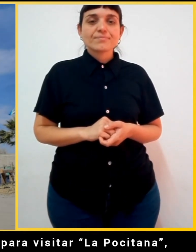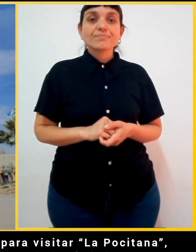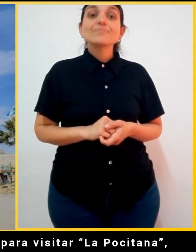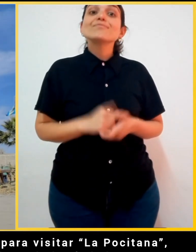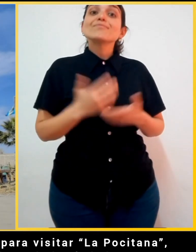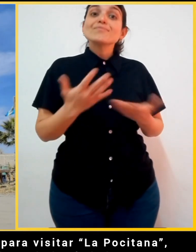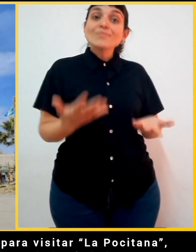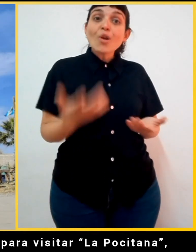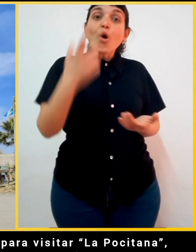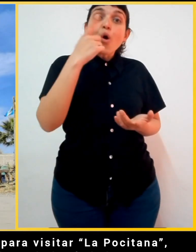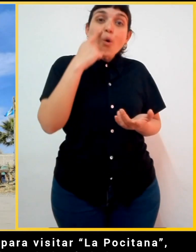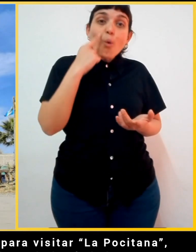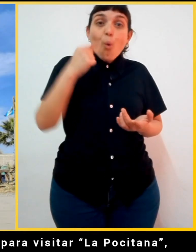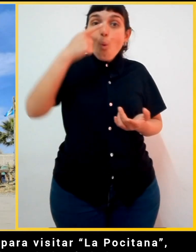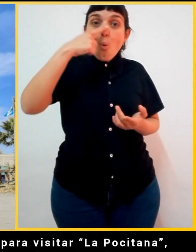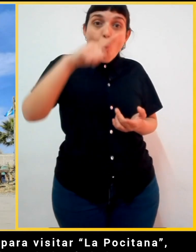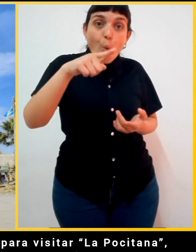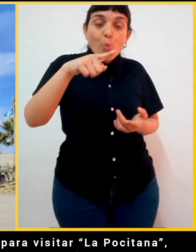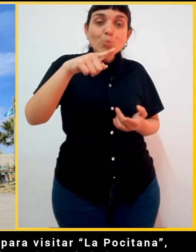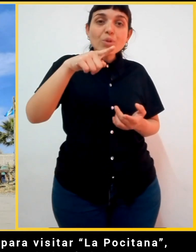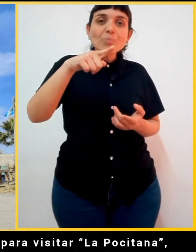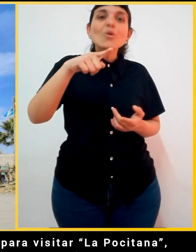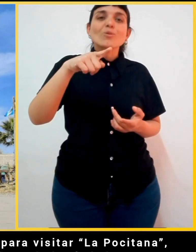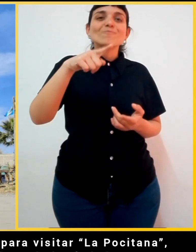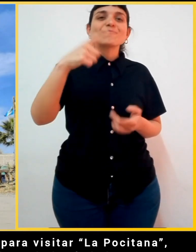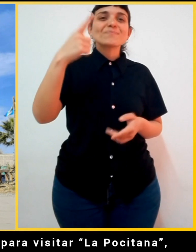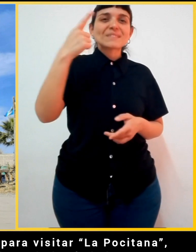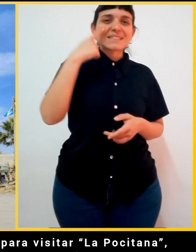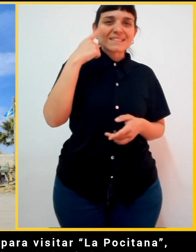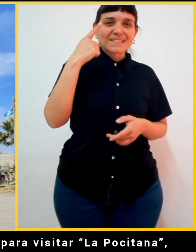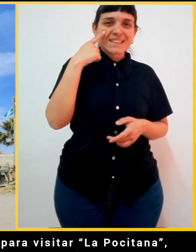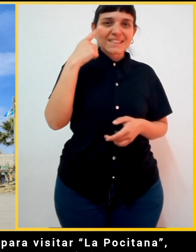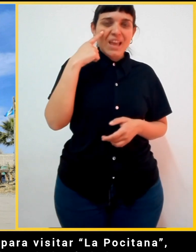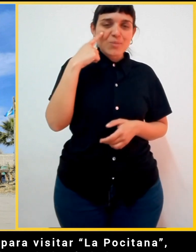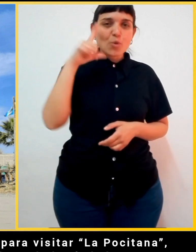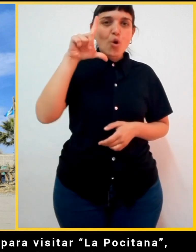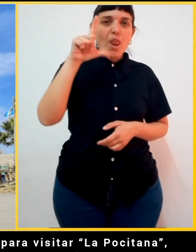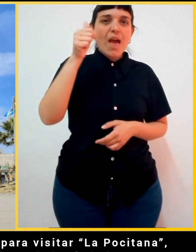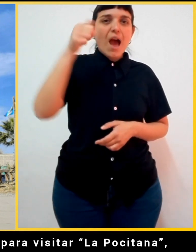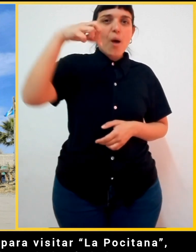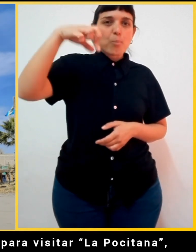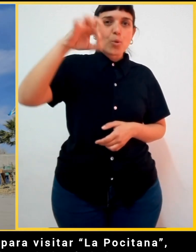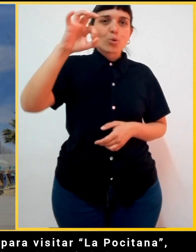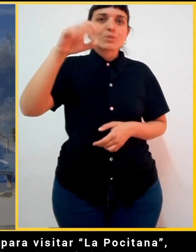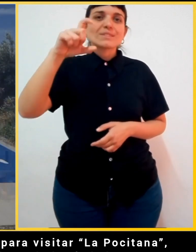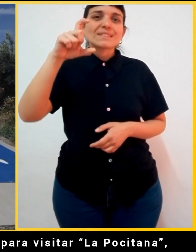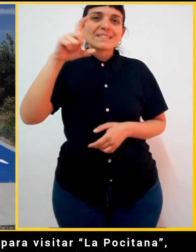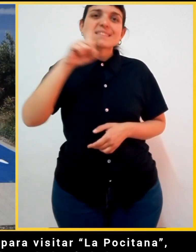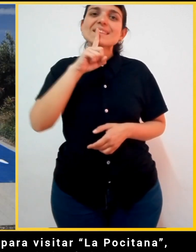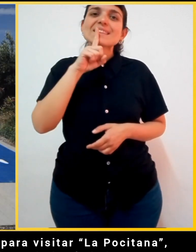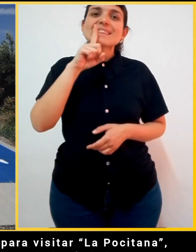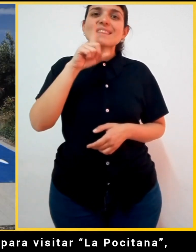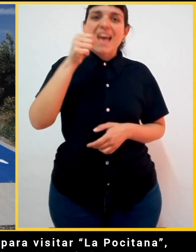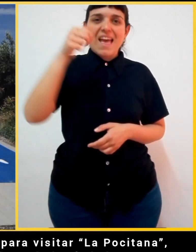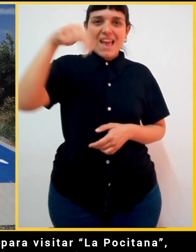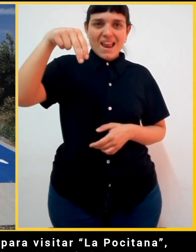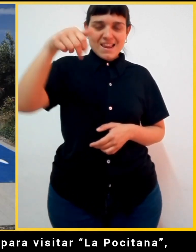Dedicamos nuestro último día en la zona para visitar la Positana,